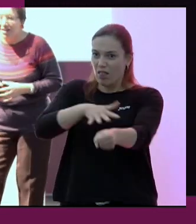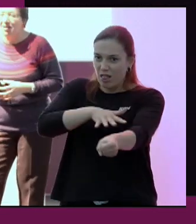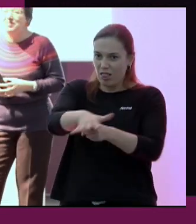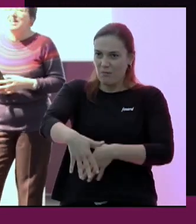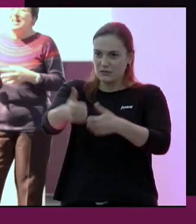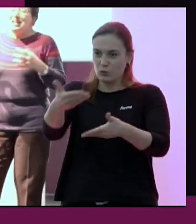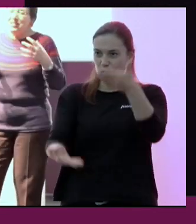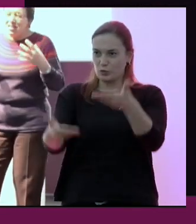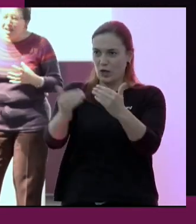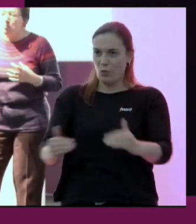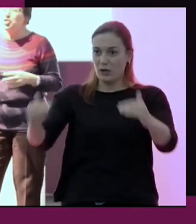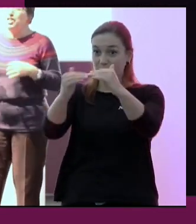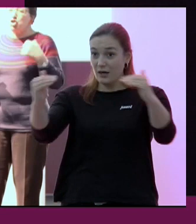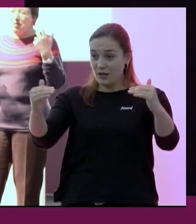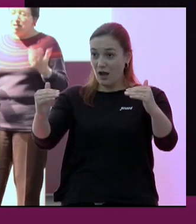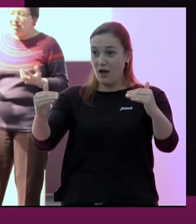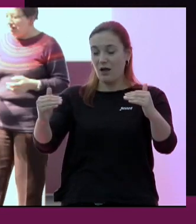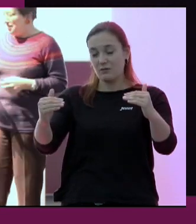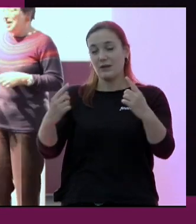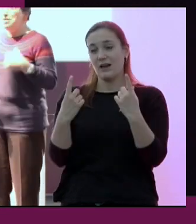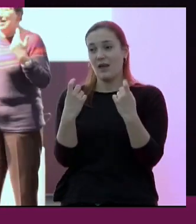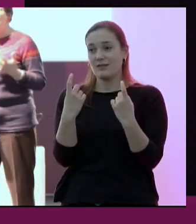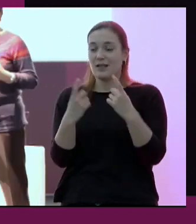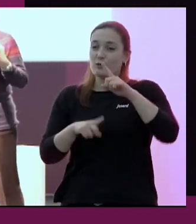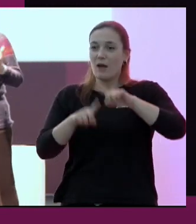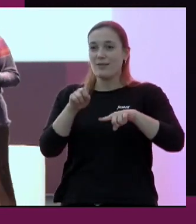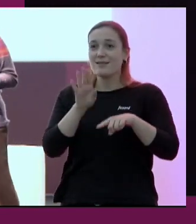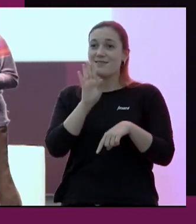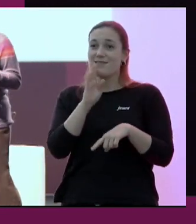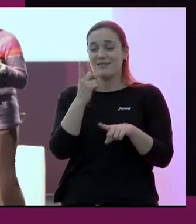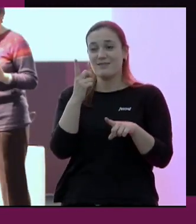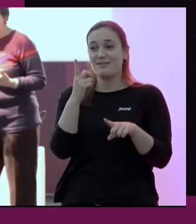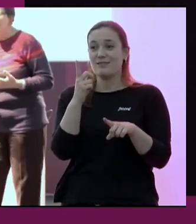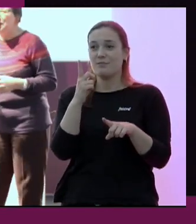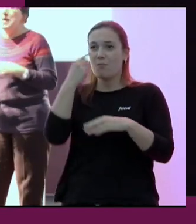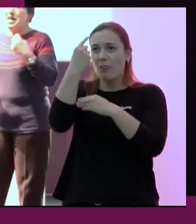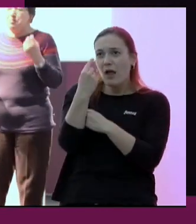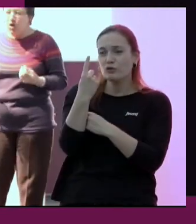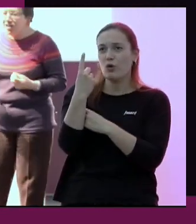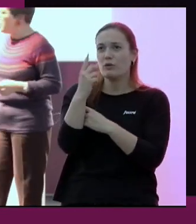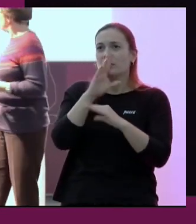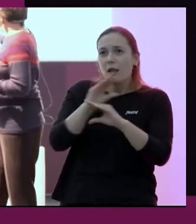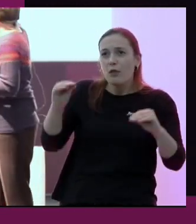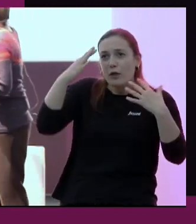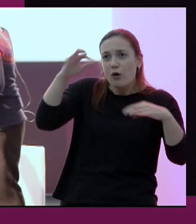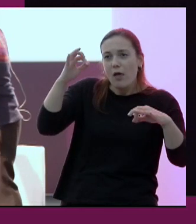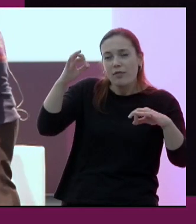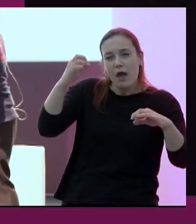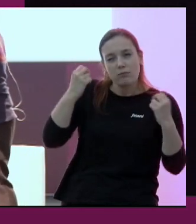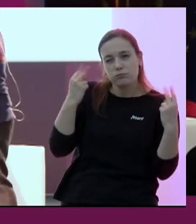igualitaria, necesitamos desobedecer el mandato de silencio y de ignorancia y, por lo tanto,